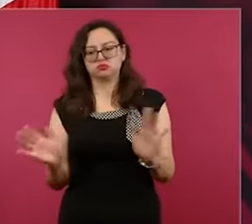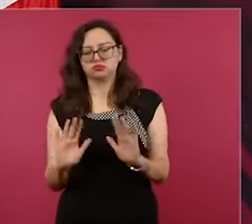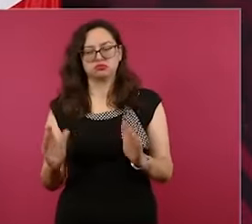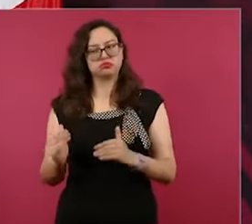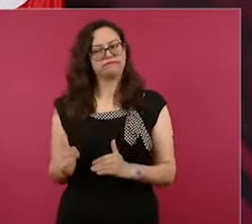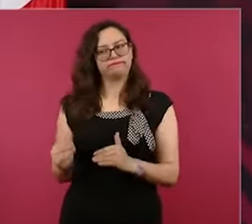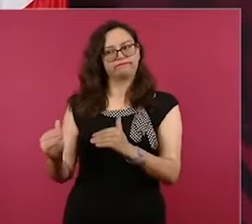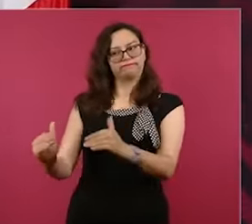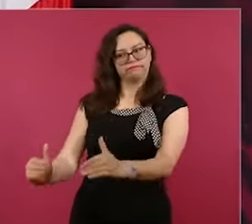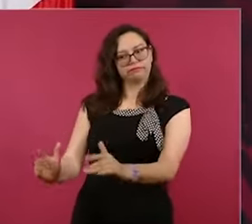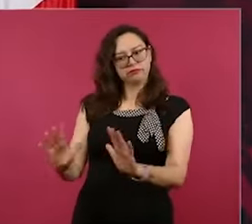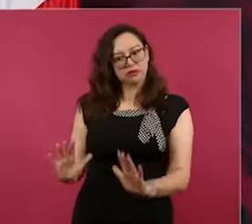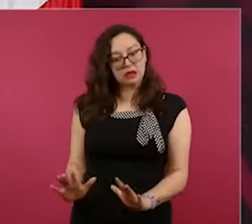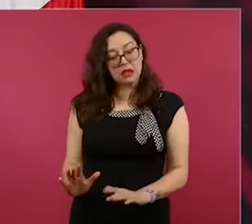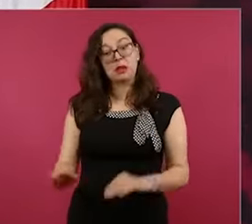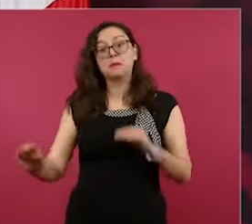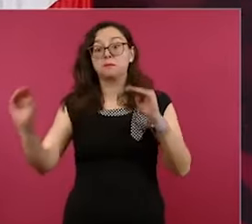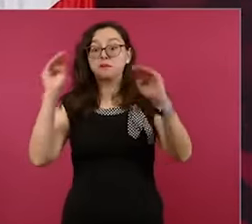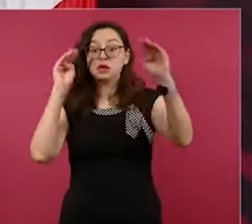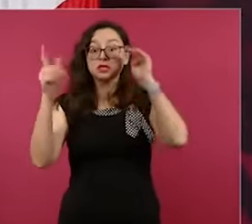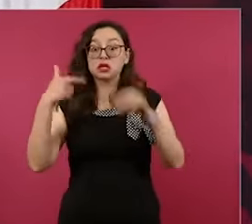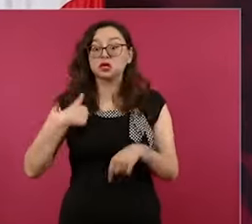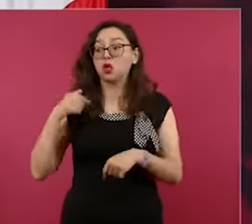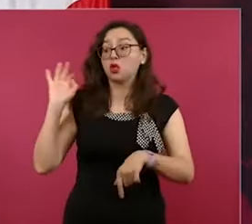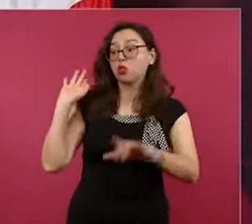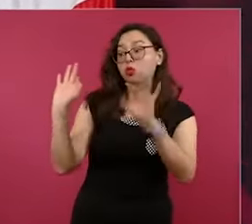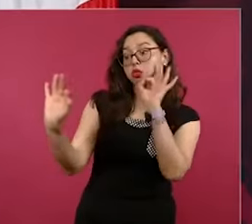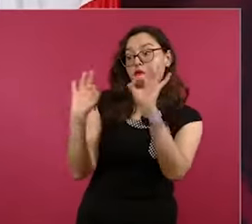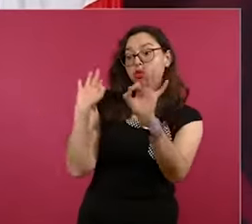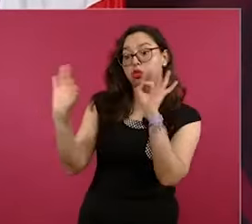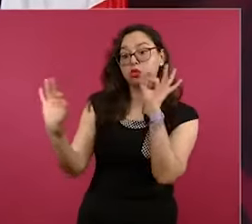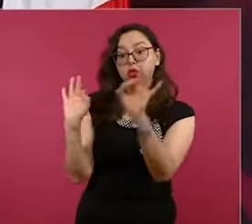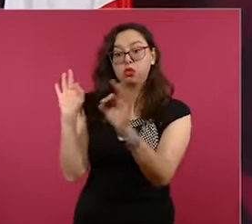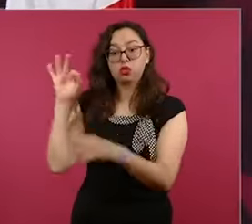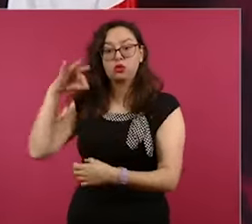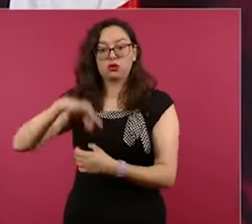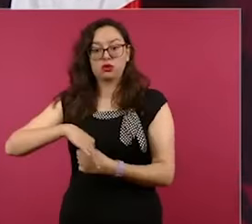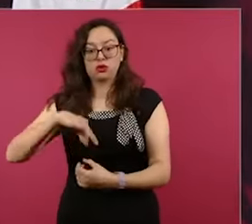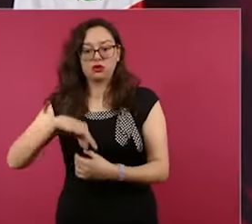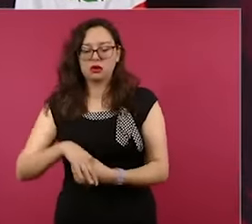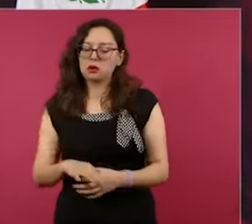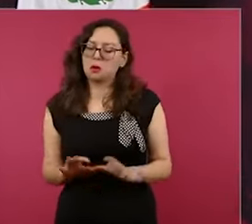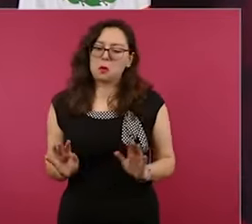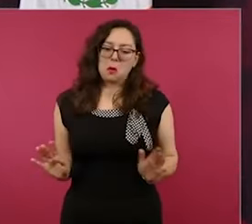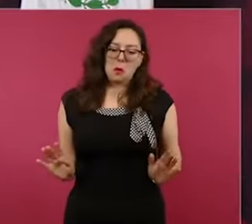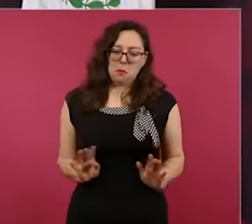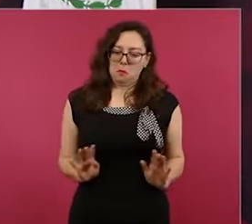proselitismo. Ayer estuvimos